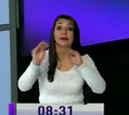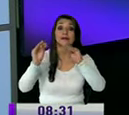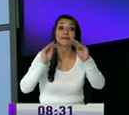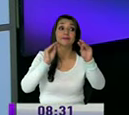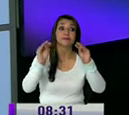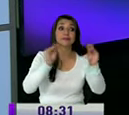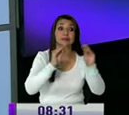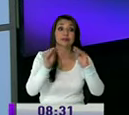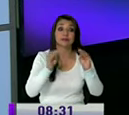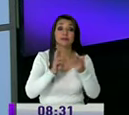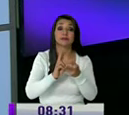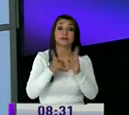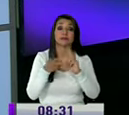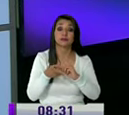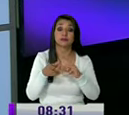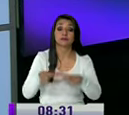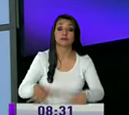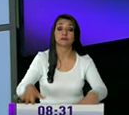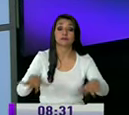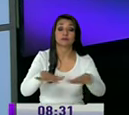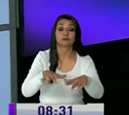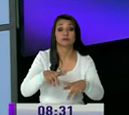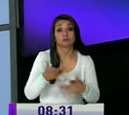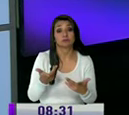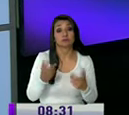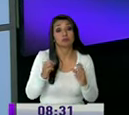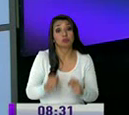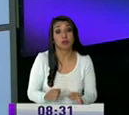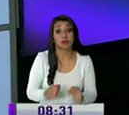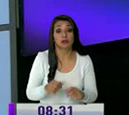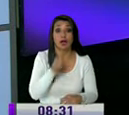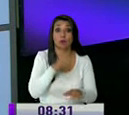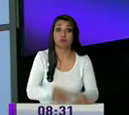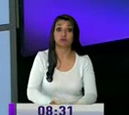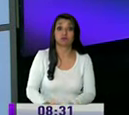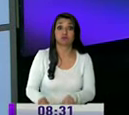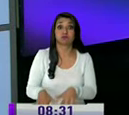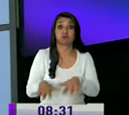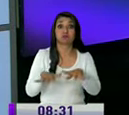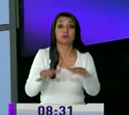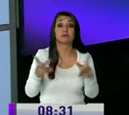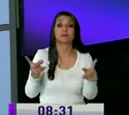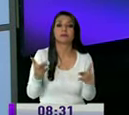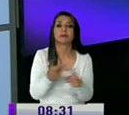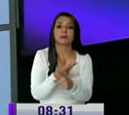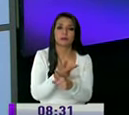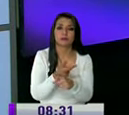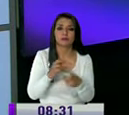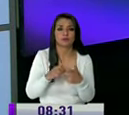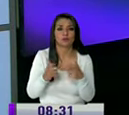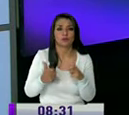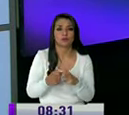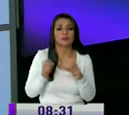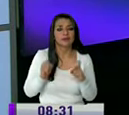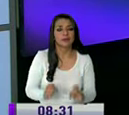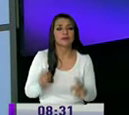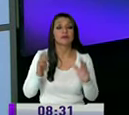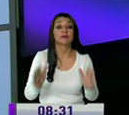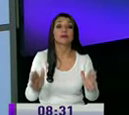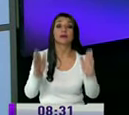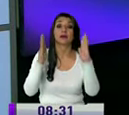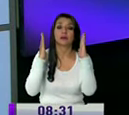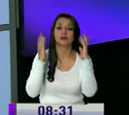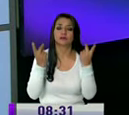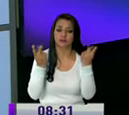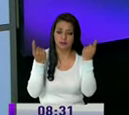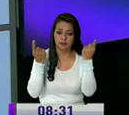vecinos en este sector de la ciudad puede existir un represamiento del río y más adelante tendremos problemas hay que tomar cartas